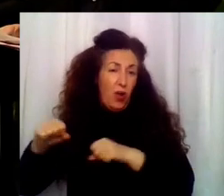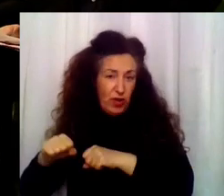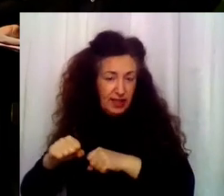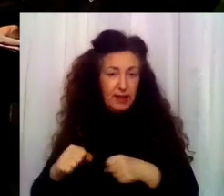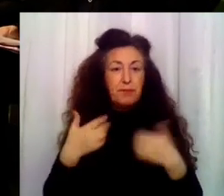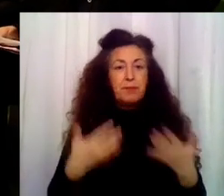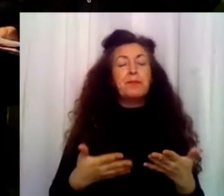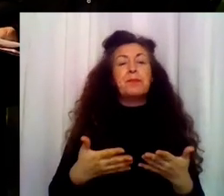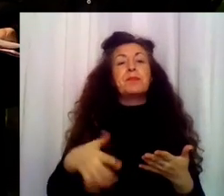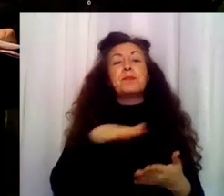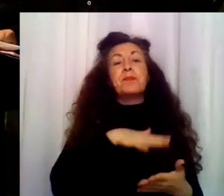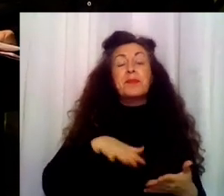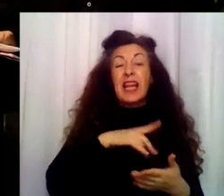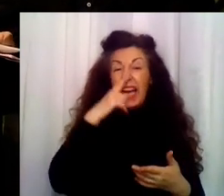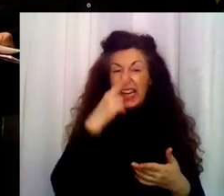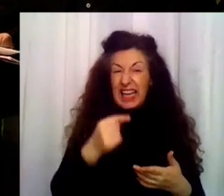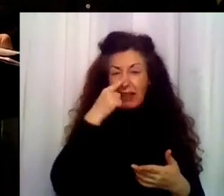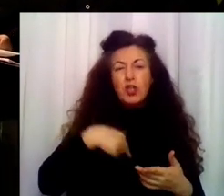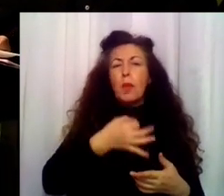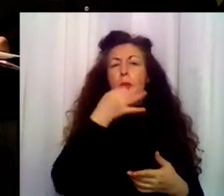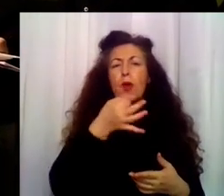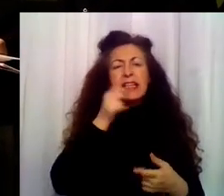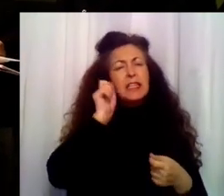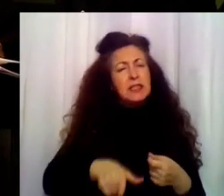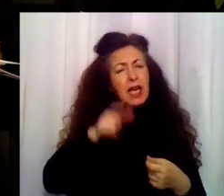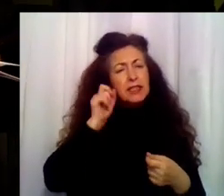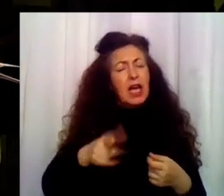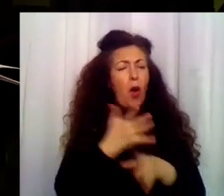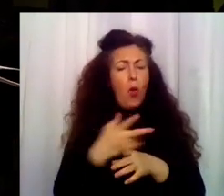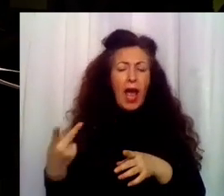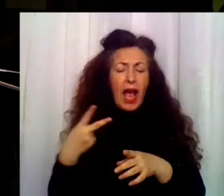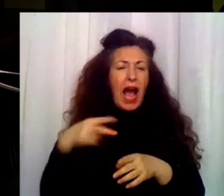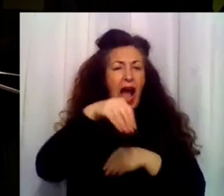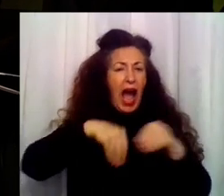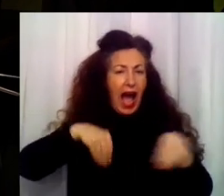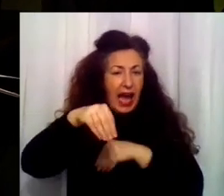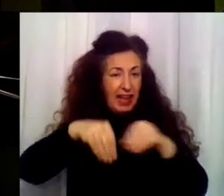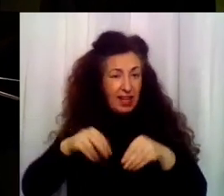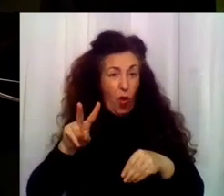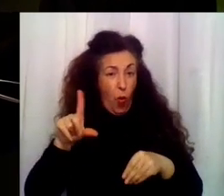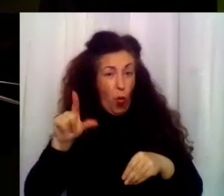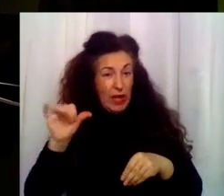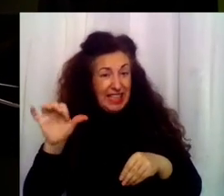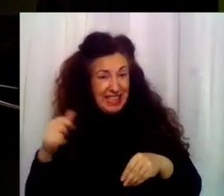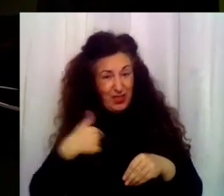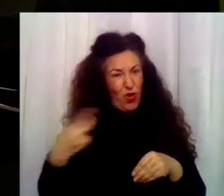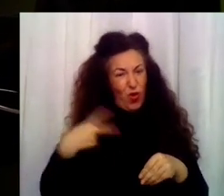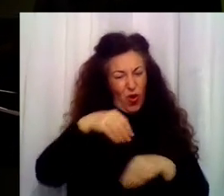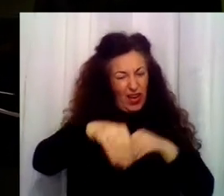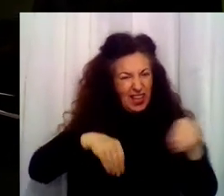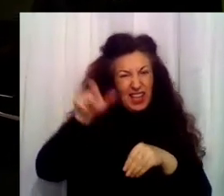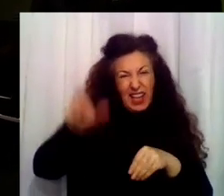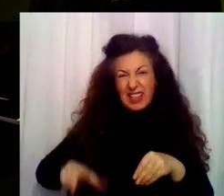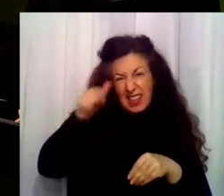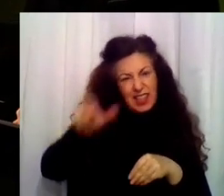con Ulises. Jugamos una partida al ajedrez. Hacemos las tareas de clase, luego preparo la cena... Este niño es un